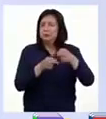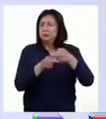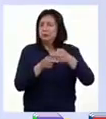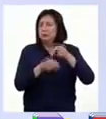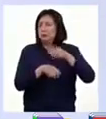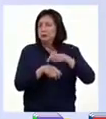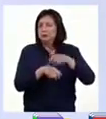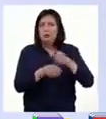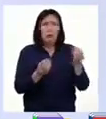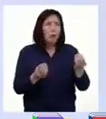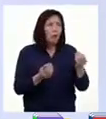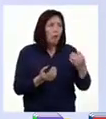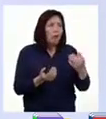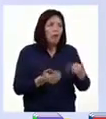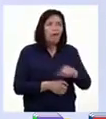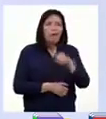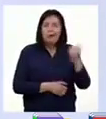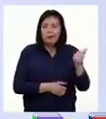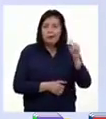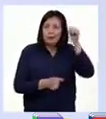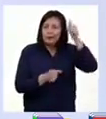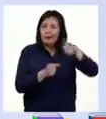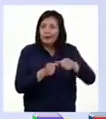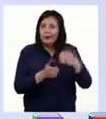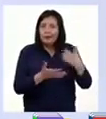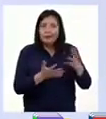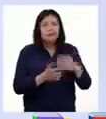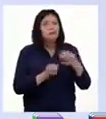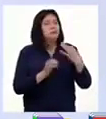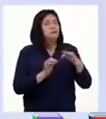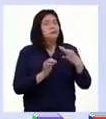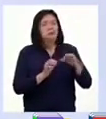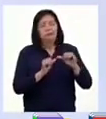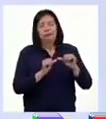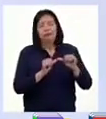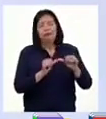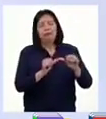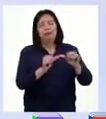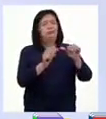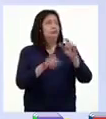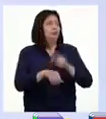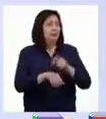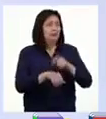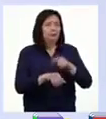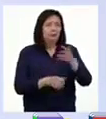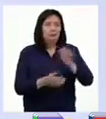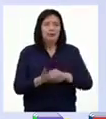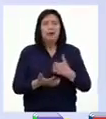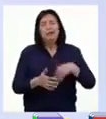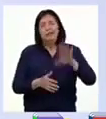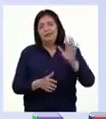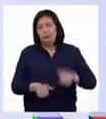muy poco. Otras veces, en cambio, los recuerdos nos acompañan mucho tiempo y a veces toda la vida.